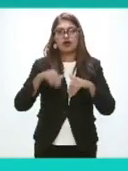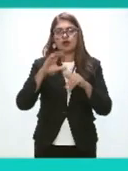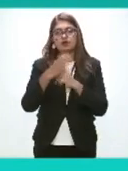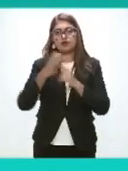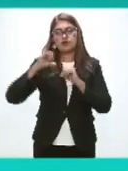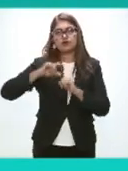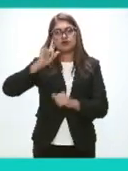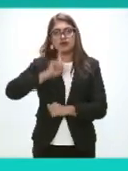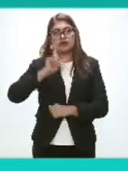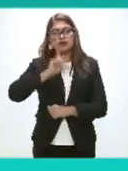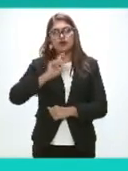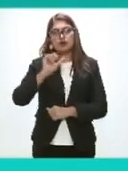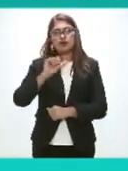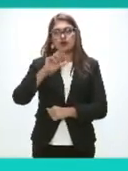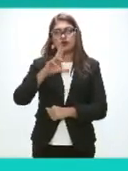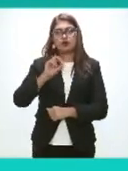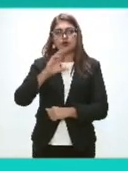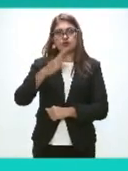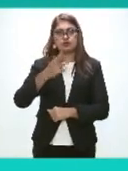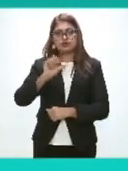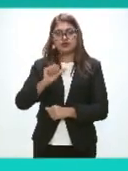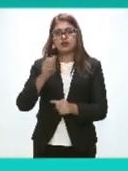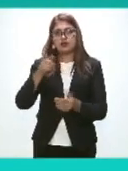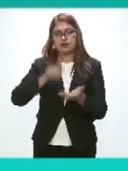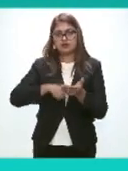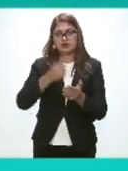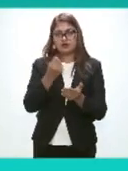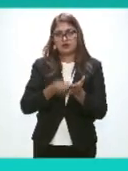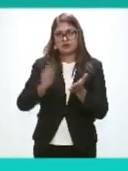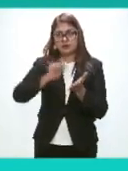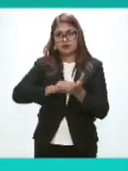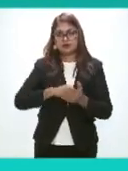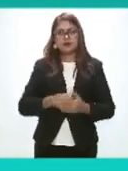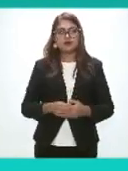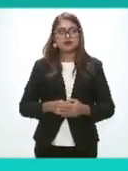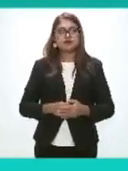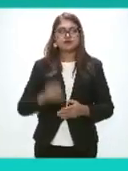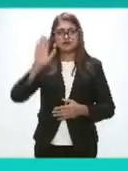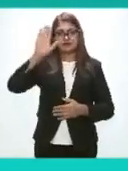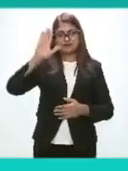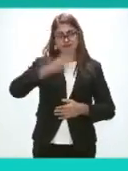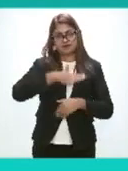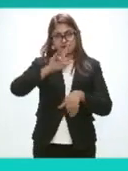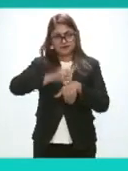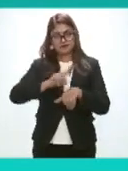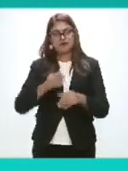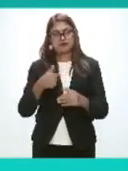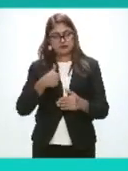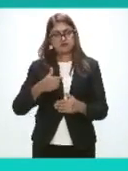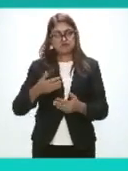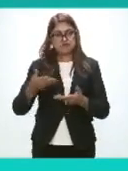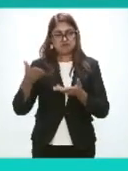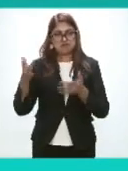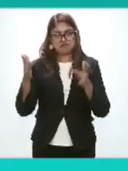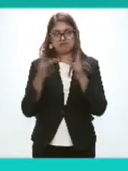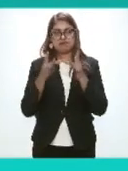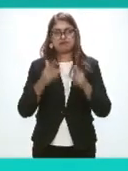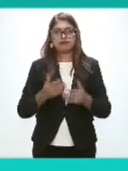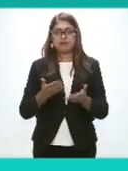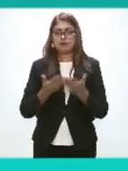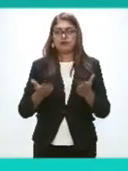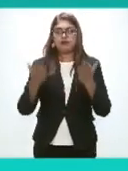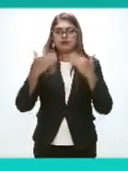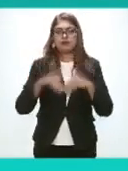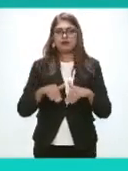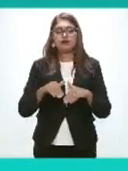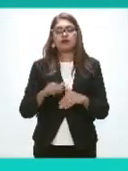Dulce Adriana Rocha Sobrevilla Del Instituto de Tamaulipas Hola buenos días Presente Gracias La comisionada Maribel